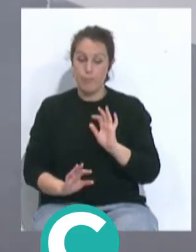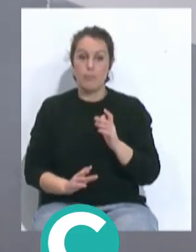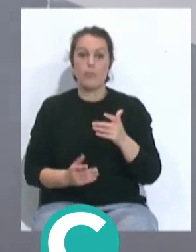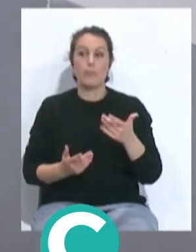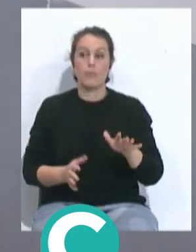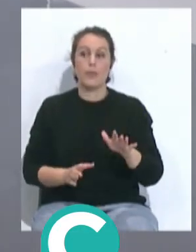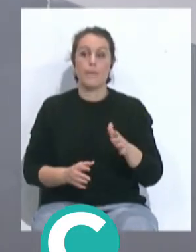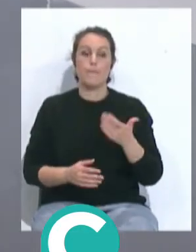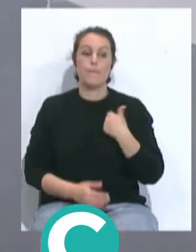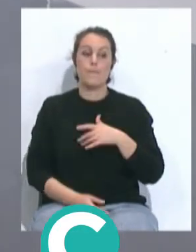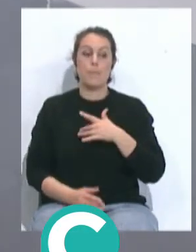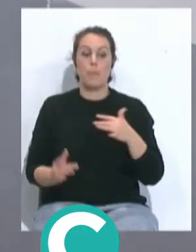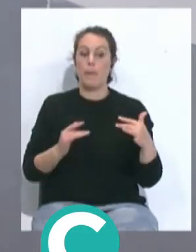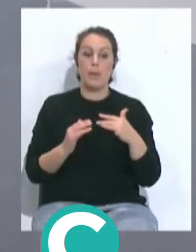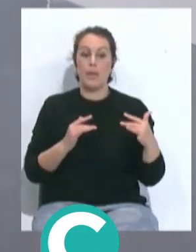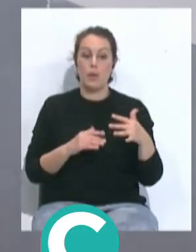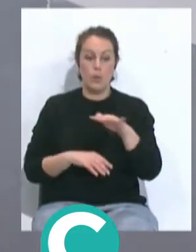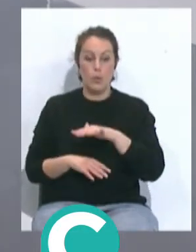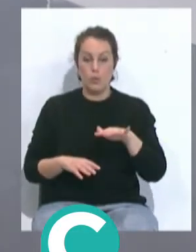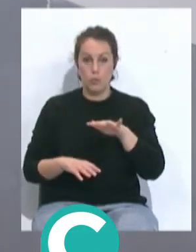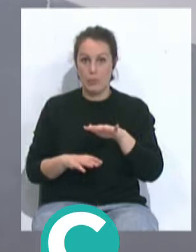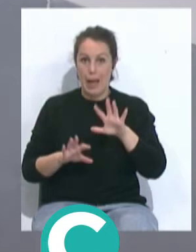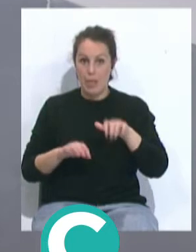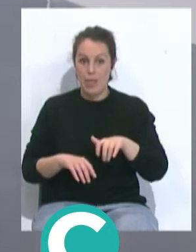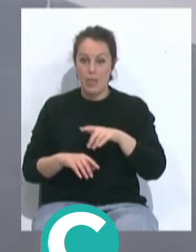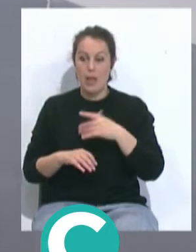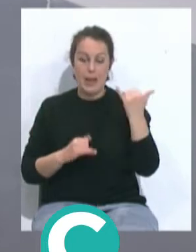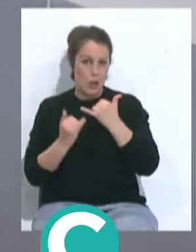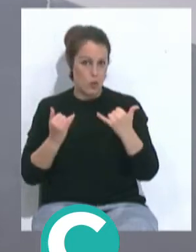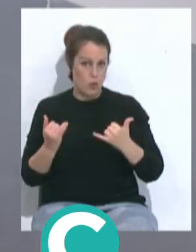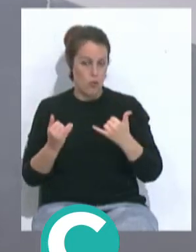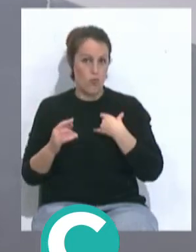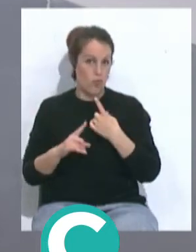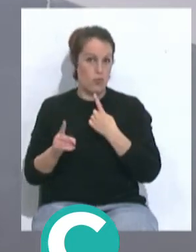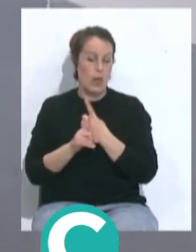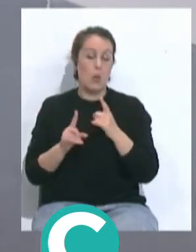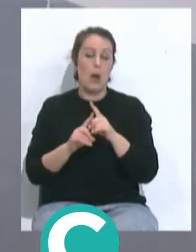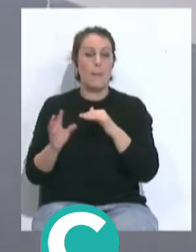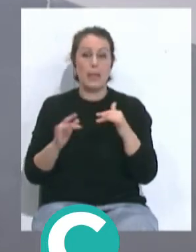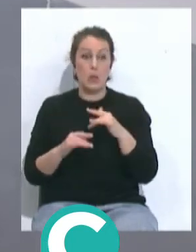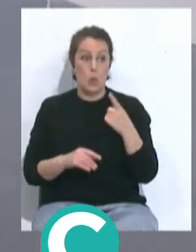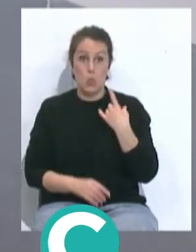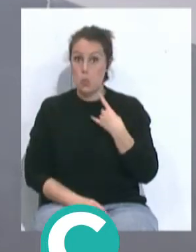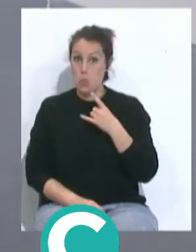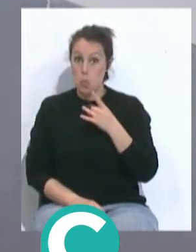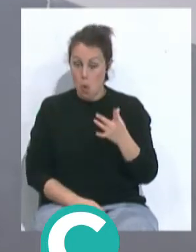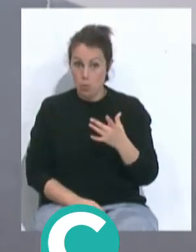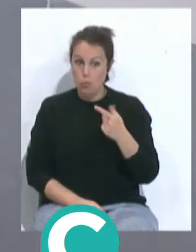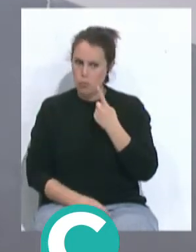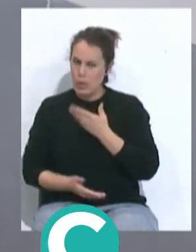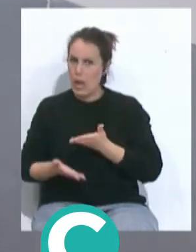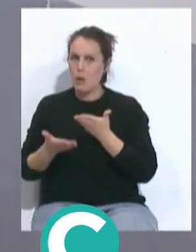ya en el partido en casa, frente al Rayo Vallecano, como en el partido que marcó un gol y dio una asistencia,